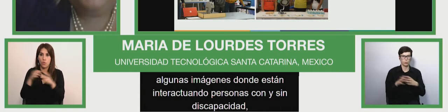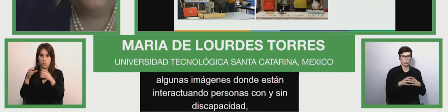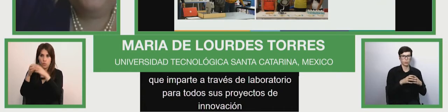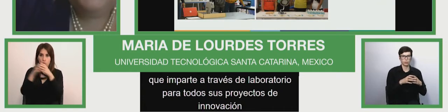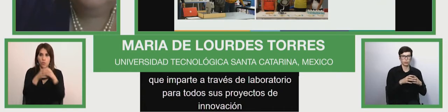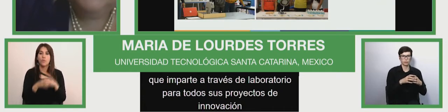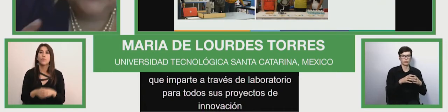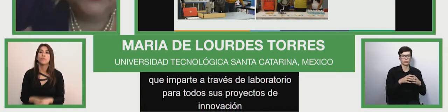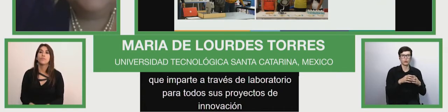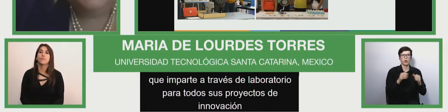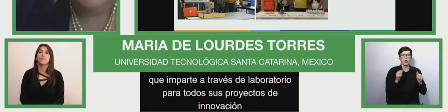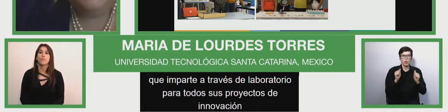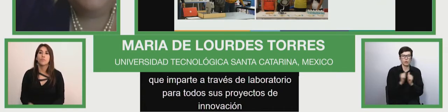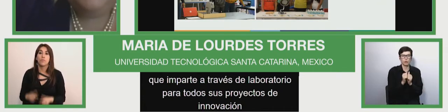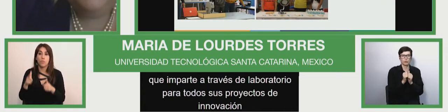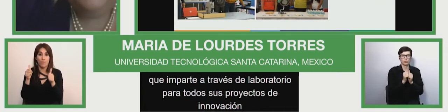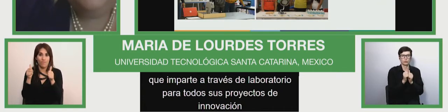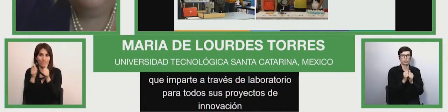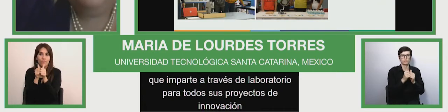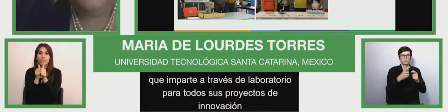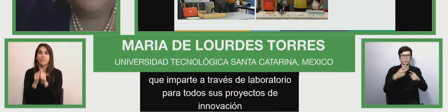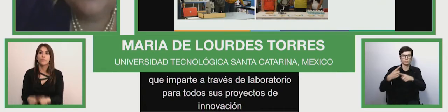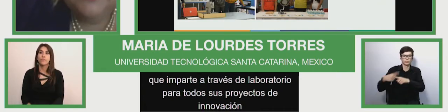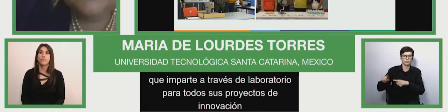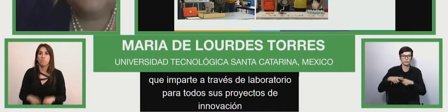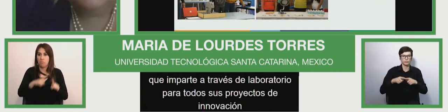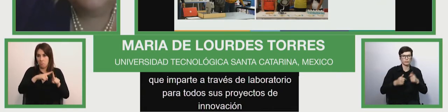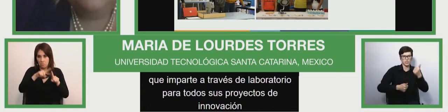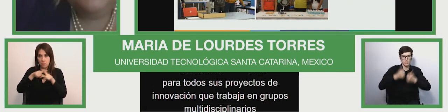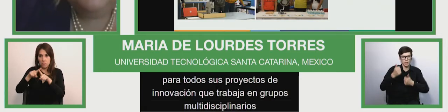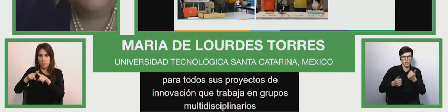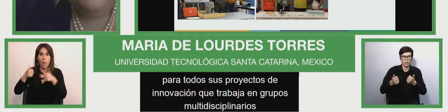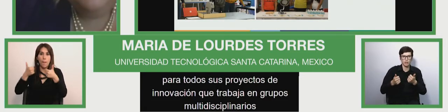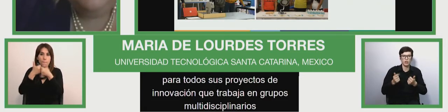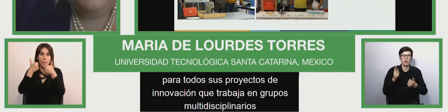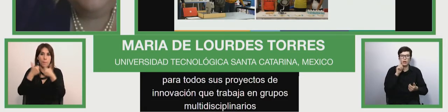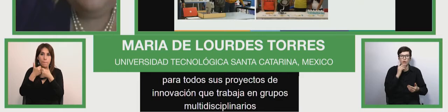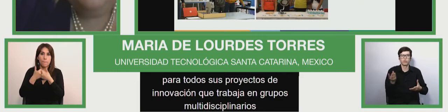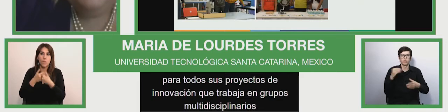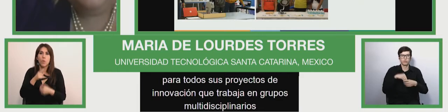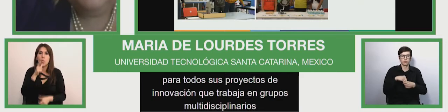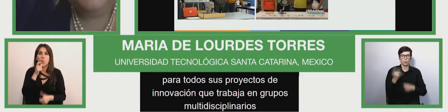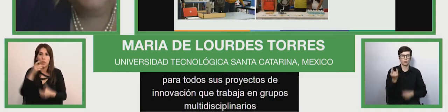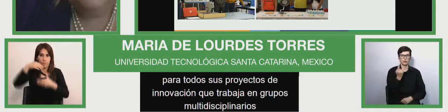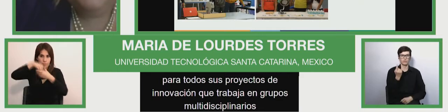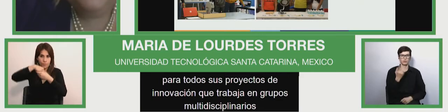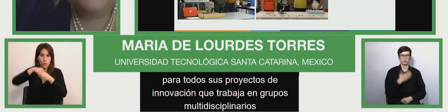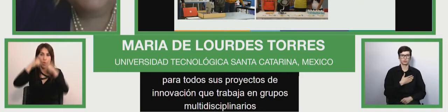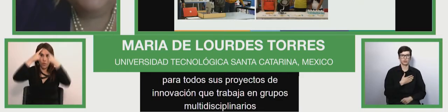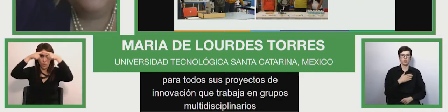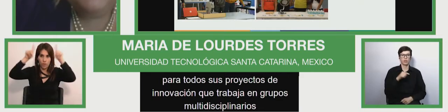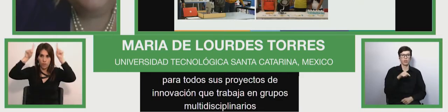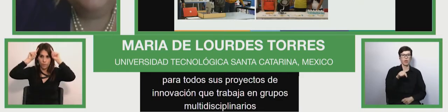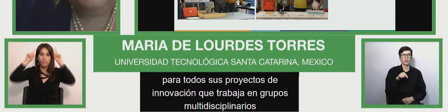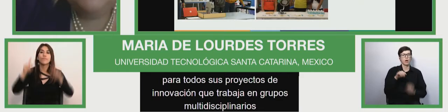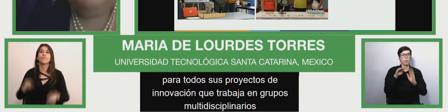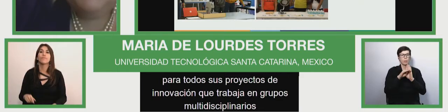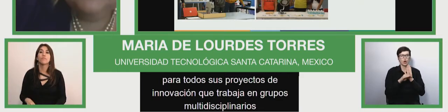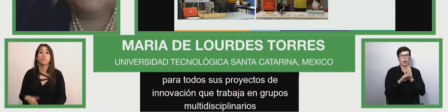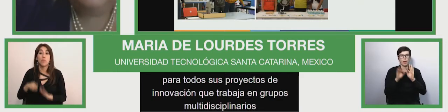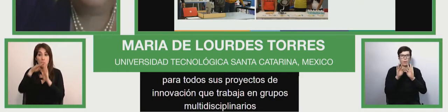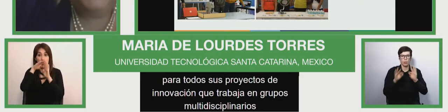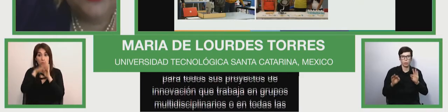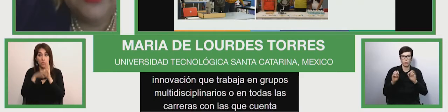conjunto o en todas las carreras con las que cuenta la universidad todos los programas educativos